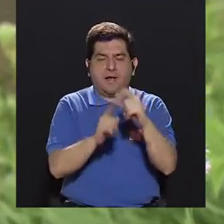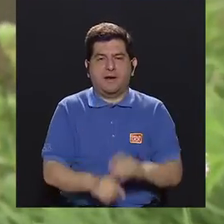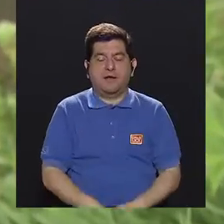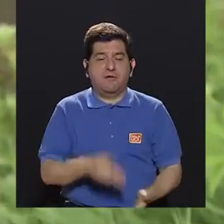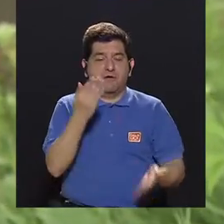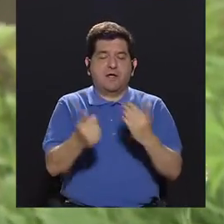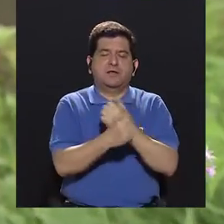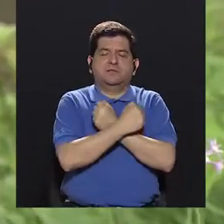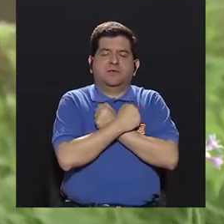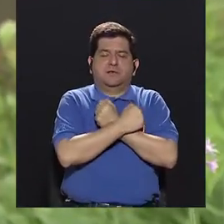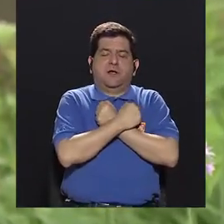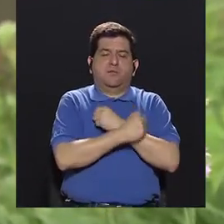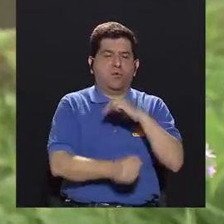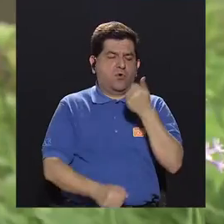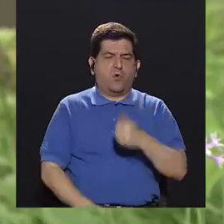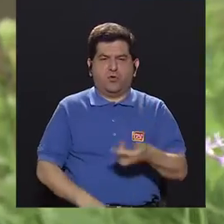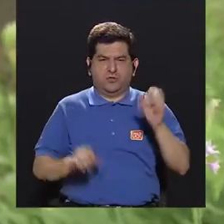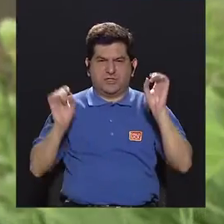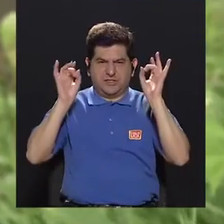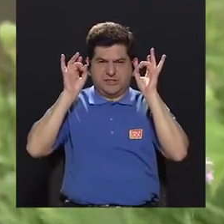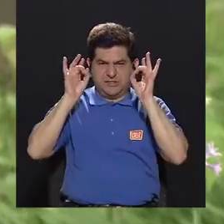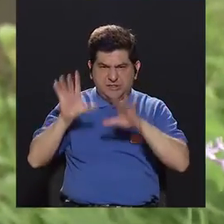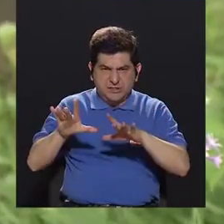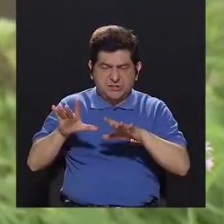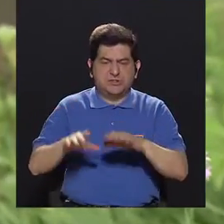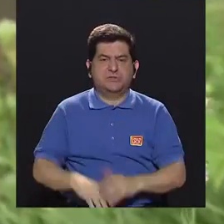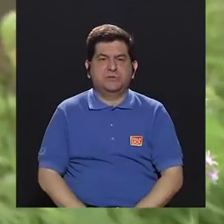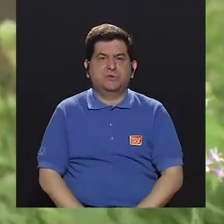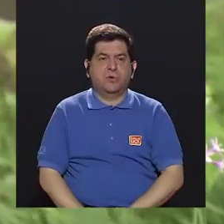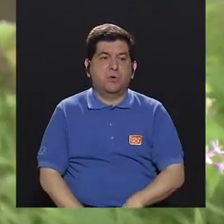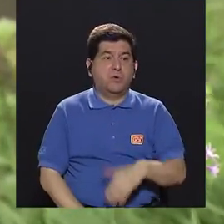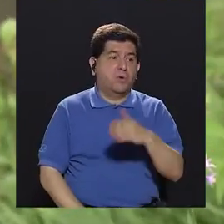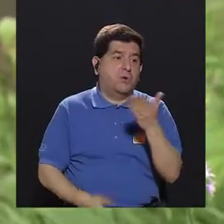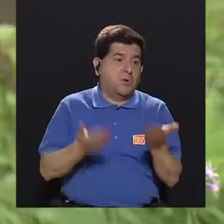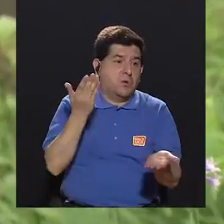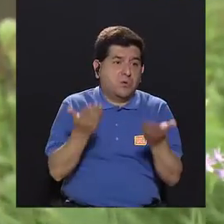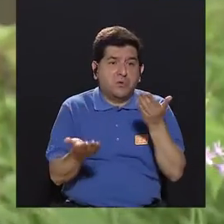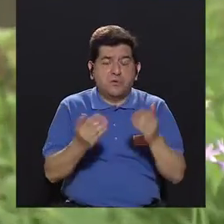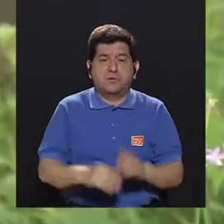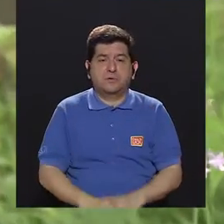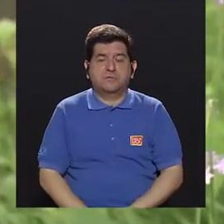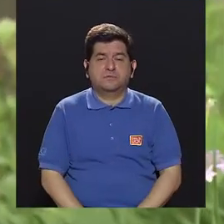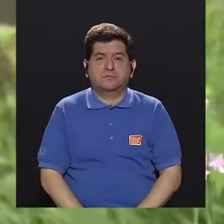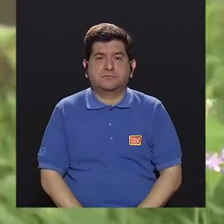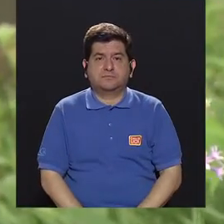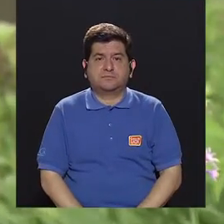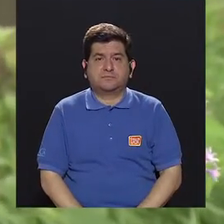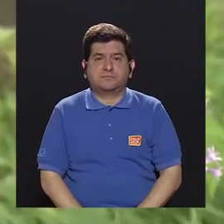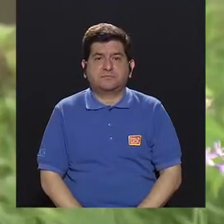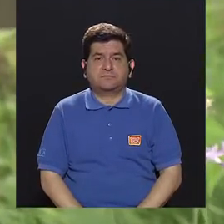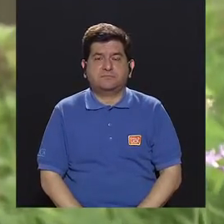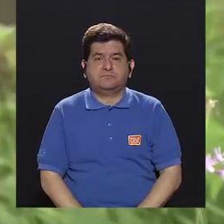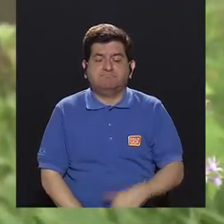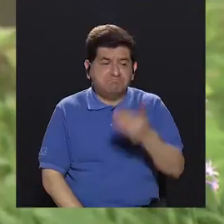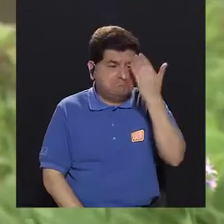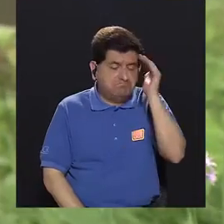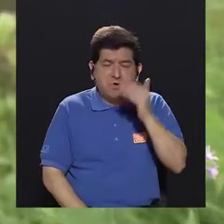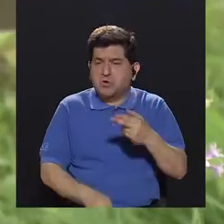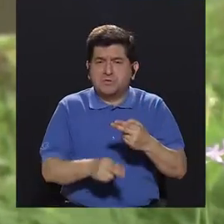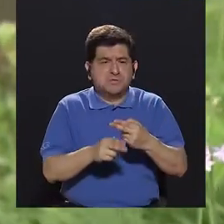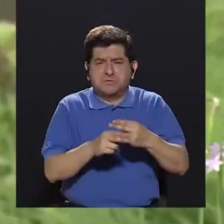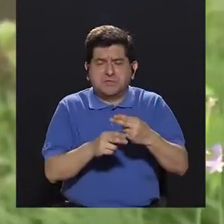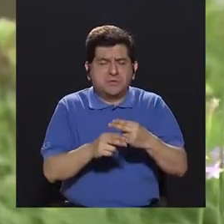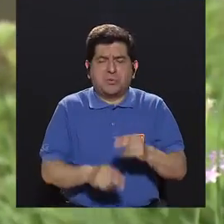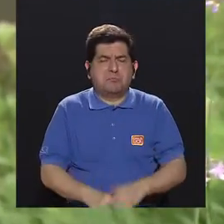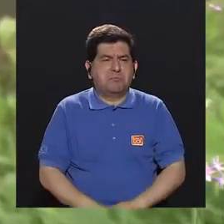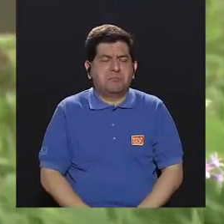amor, en otra como odio, otra, digamos, no sé, cualquiera,